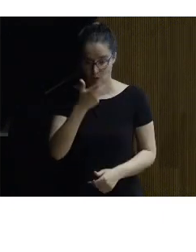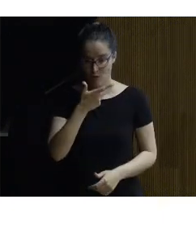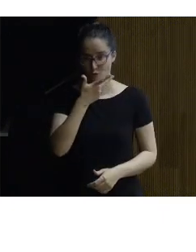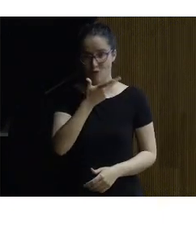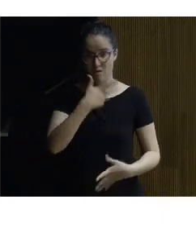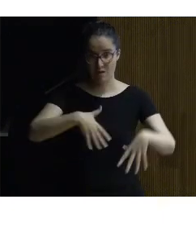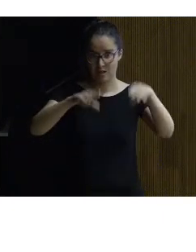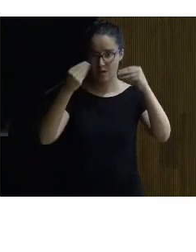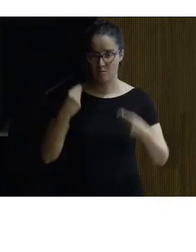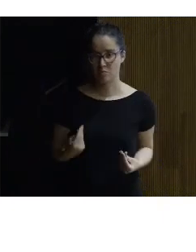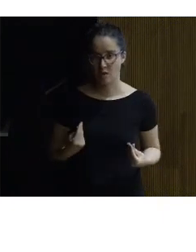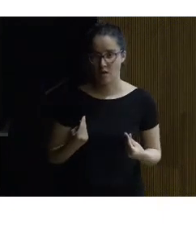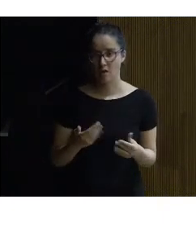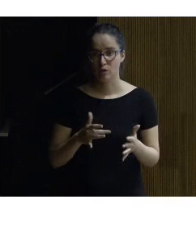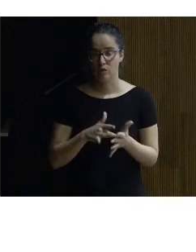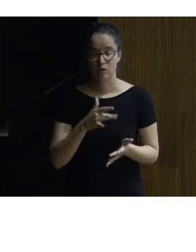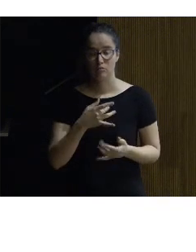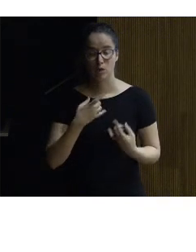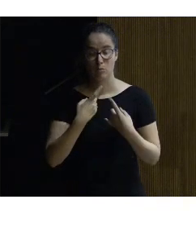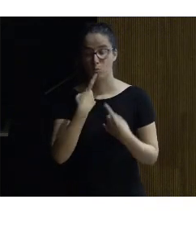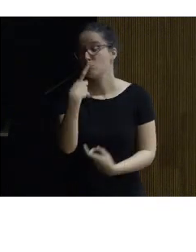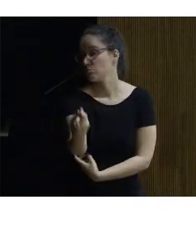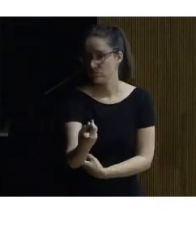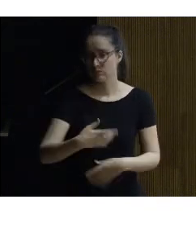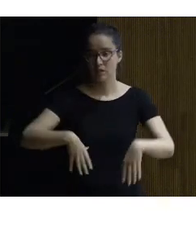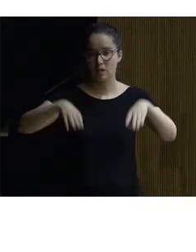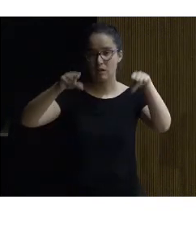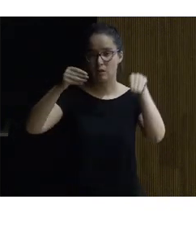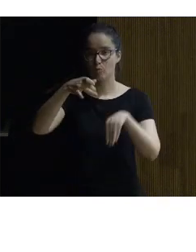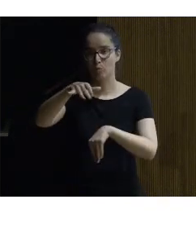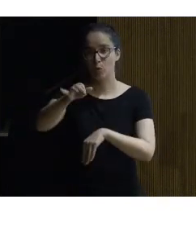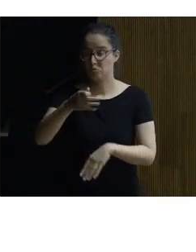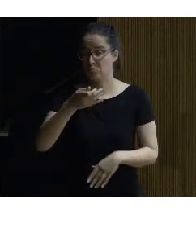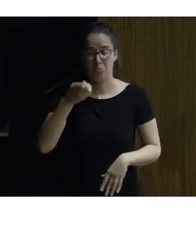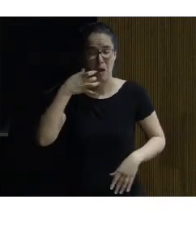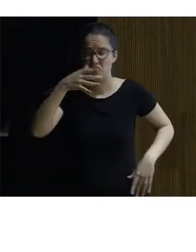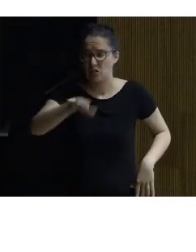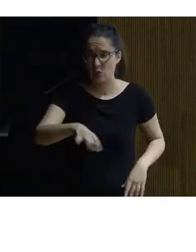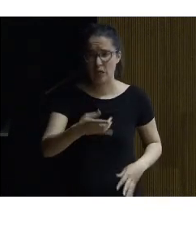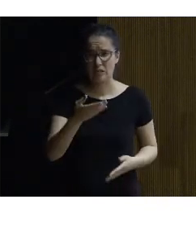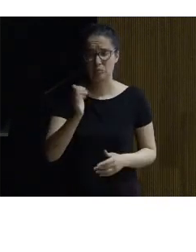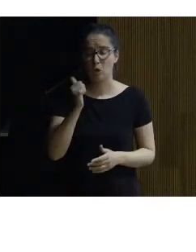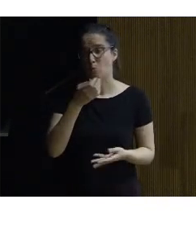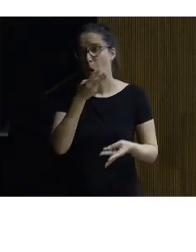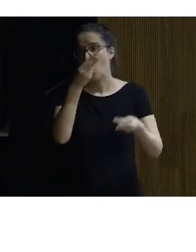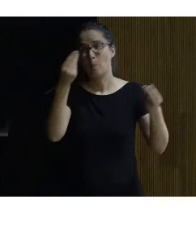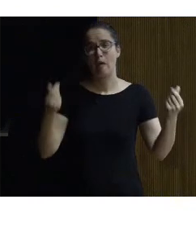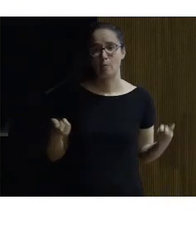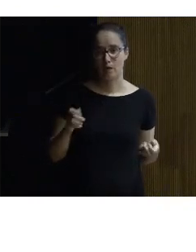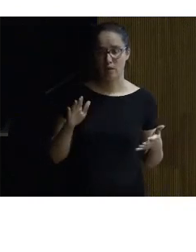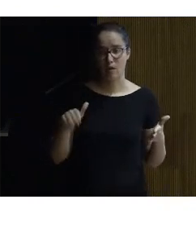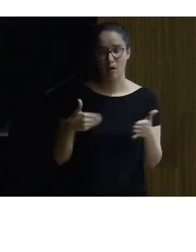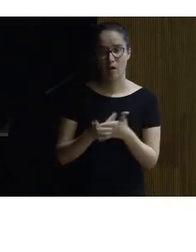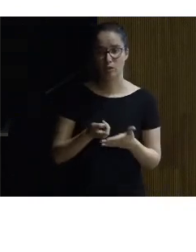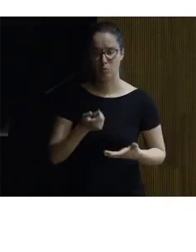esta catedral a veces produce el amor a primera vista la catedral de Burs es poco conocida ha estado muchos años en el olvido hasta que ha